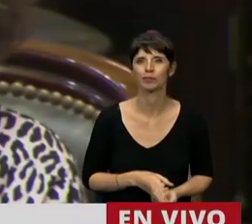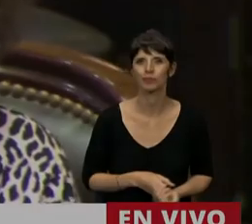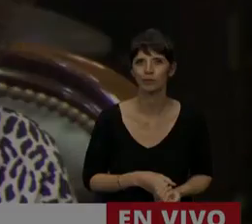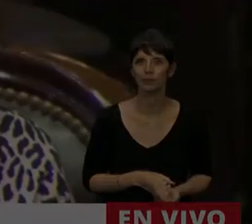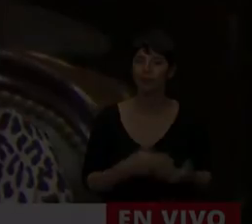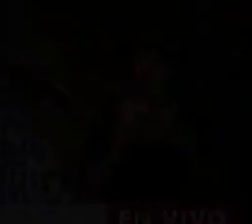diputada.